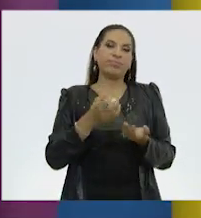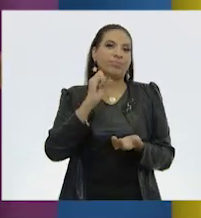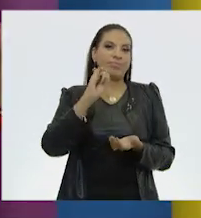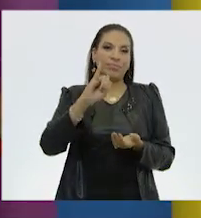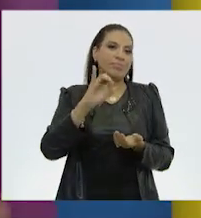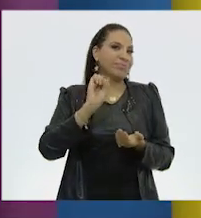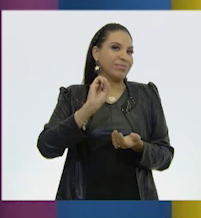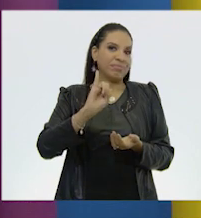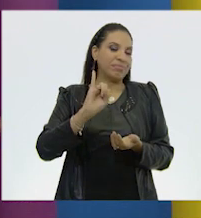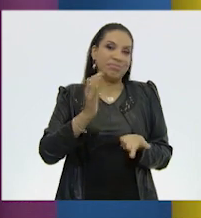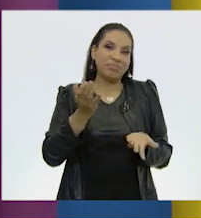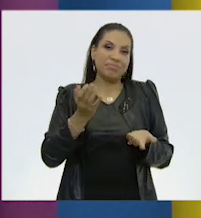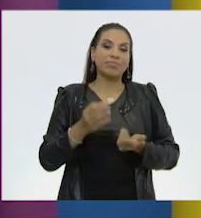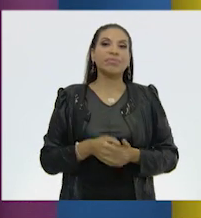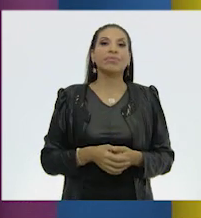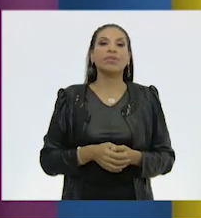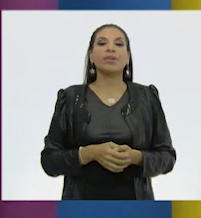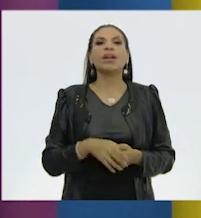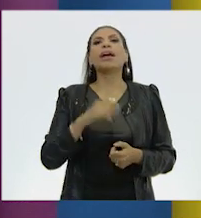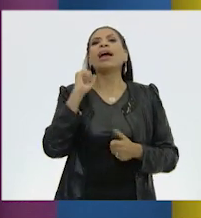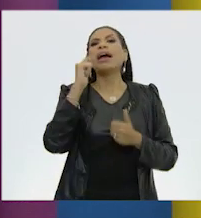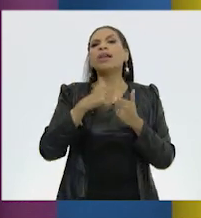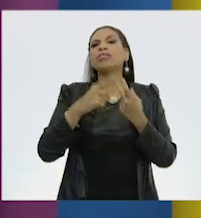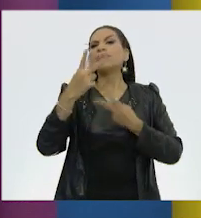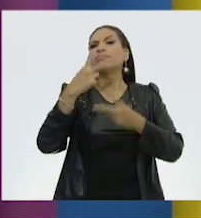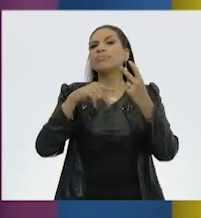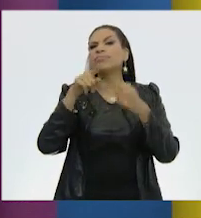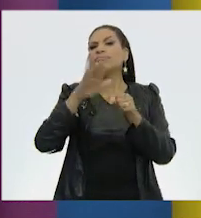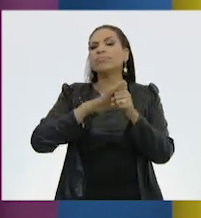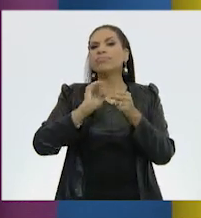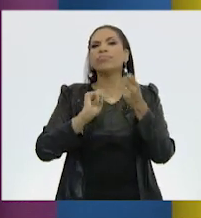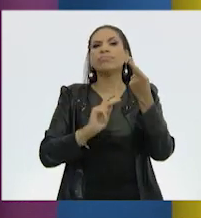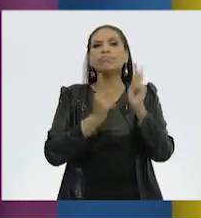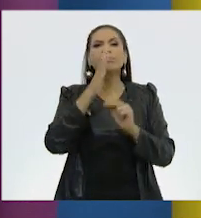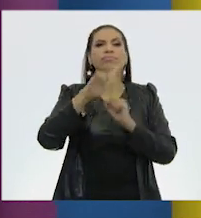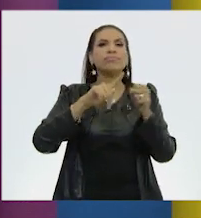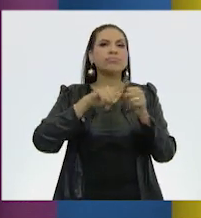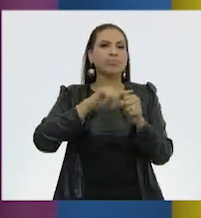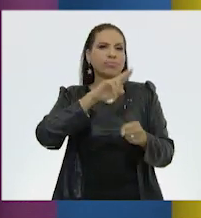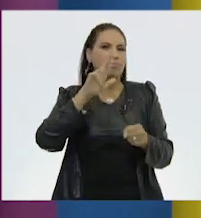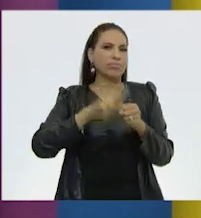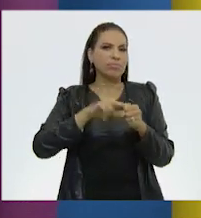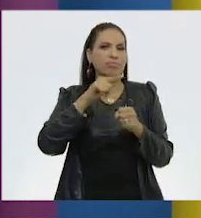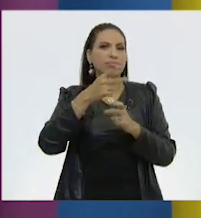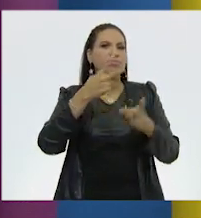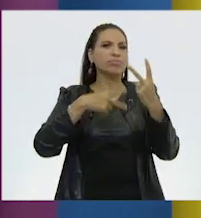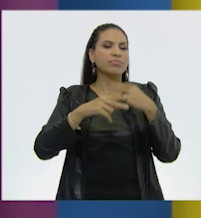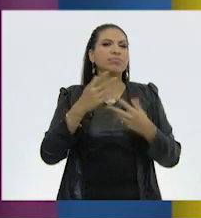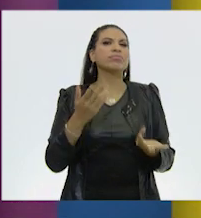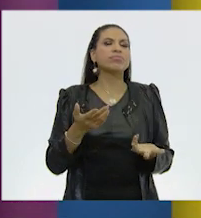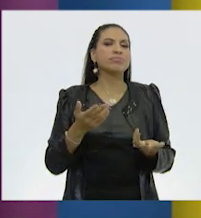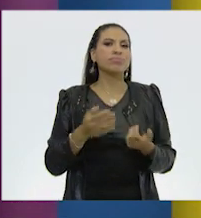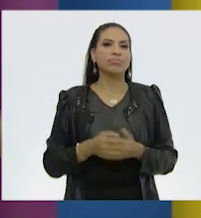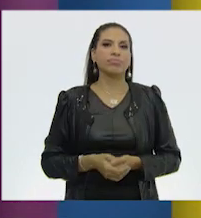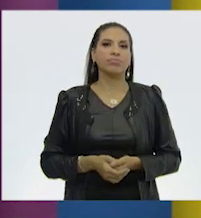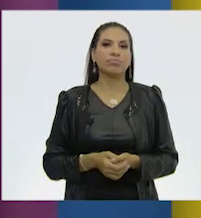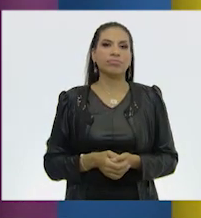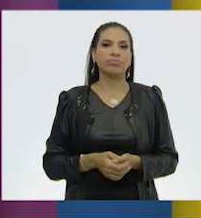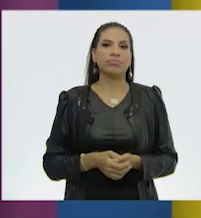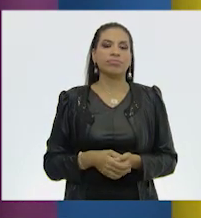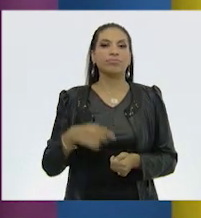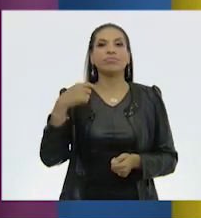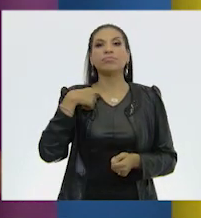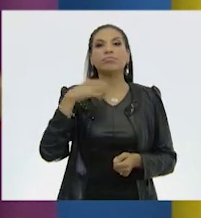así es, Ton. Algo que proviene de la naturaleza directamente es... Mi